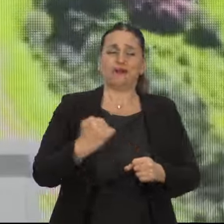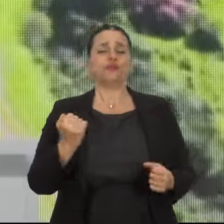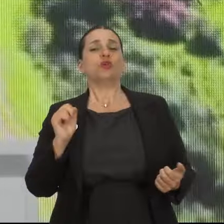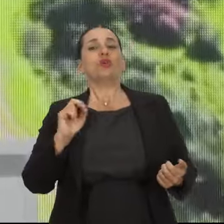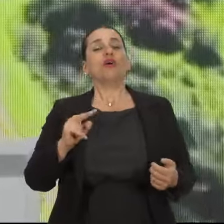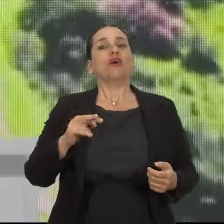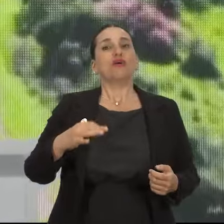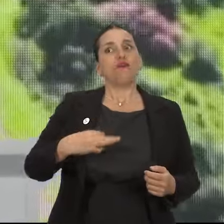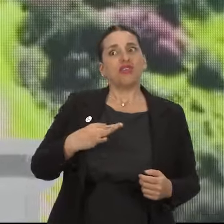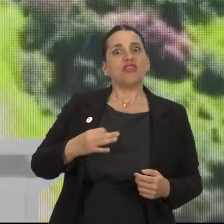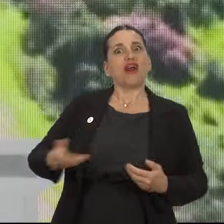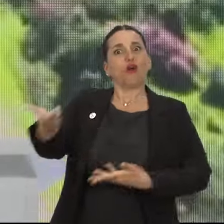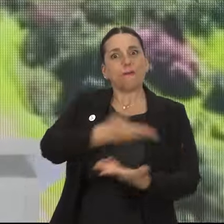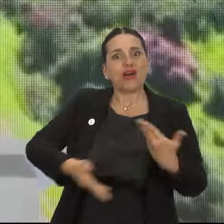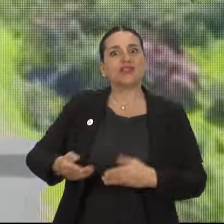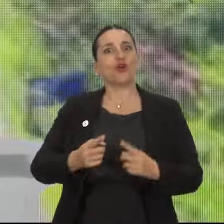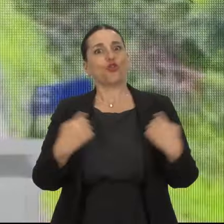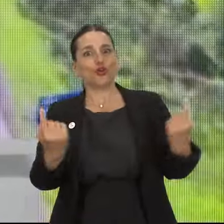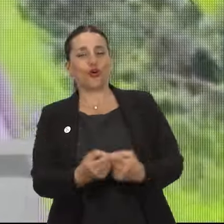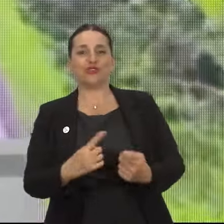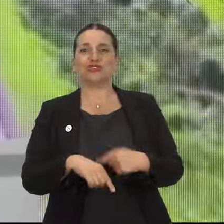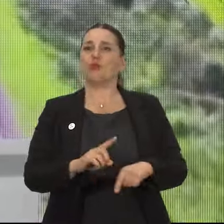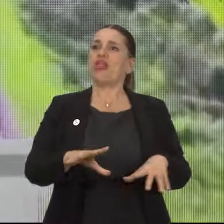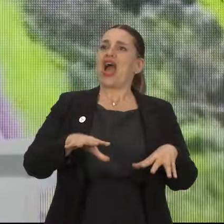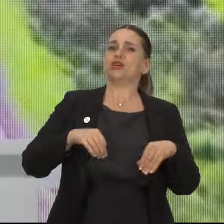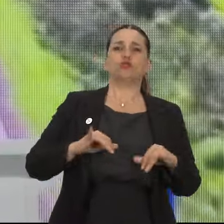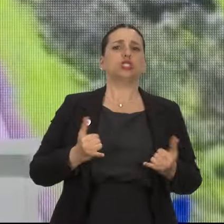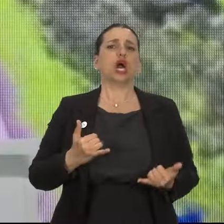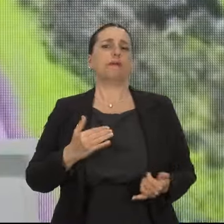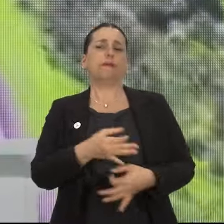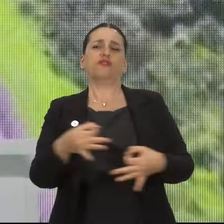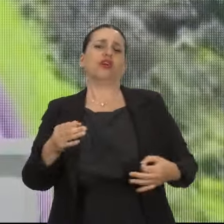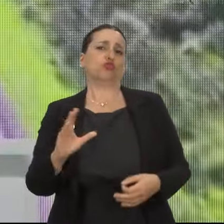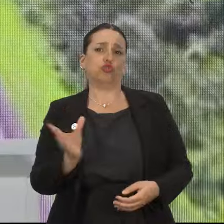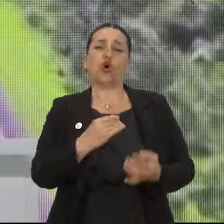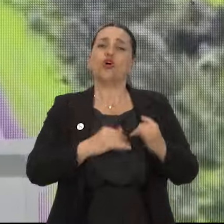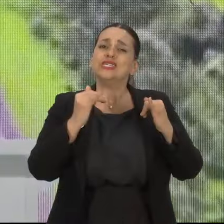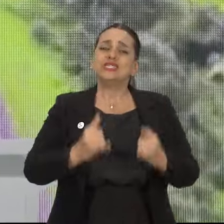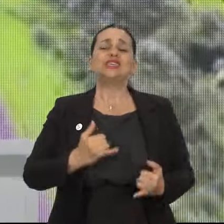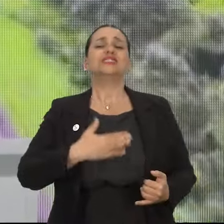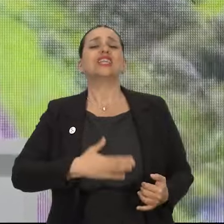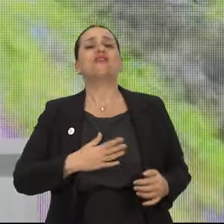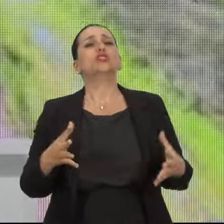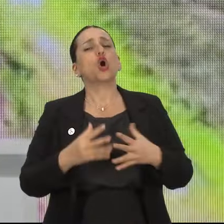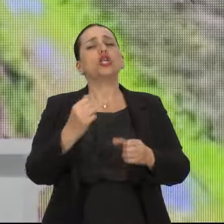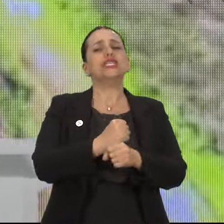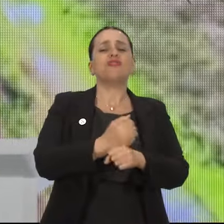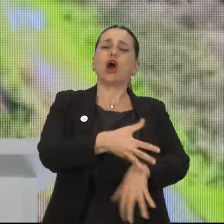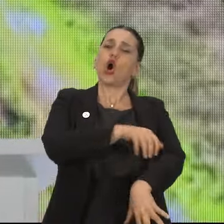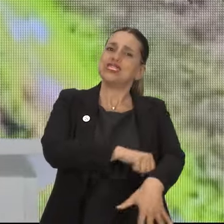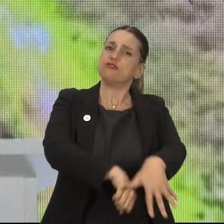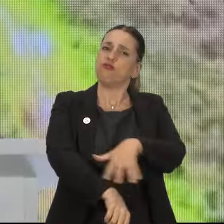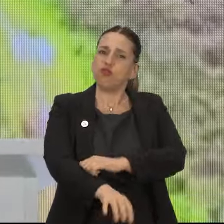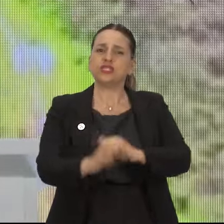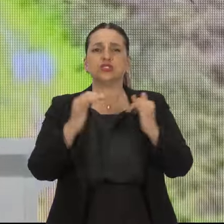trabaja, uno vive con la vida de los demás. Entonces, no puede asumir conformidad. Sí puede asumir satisfacción con el